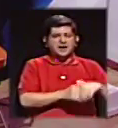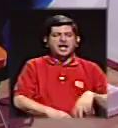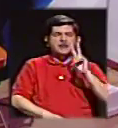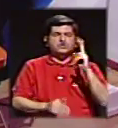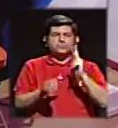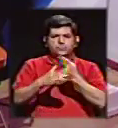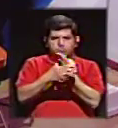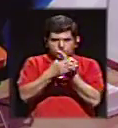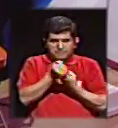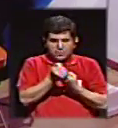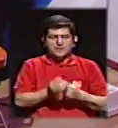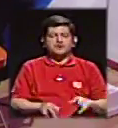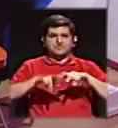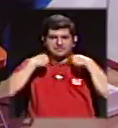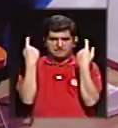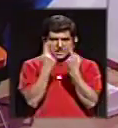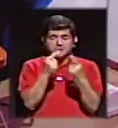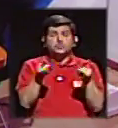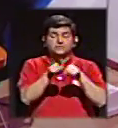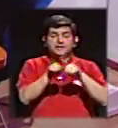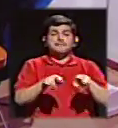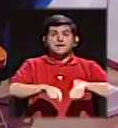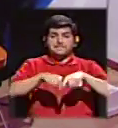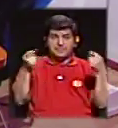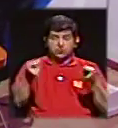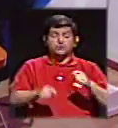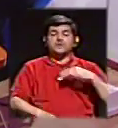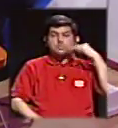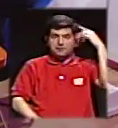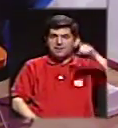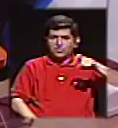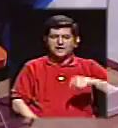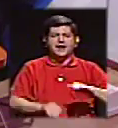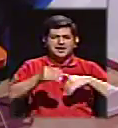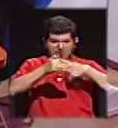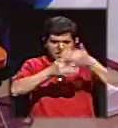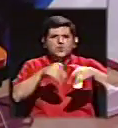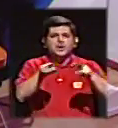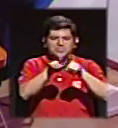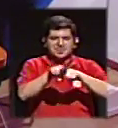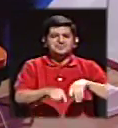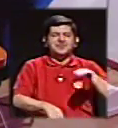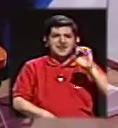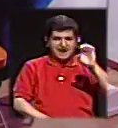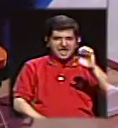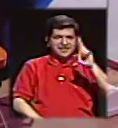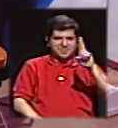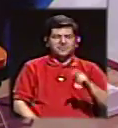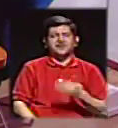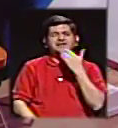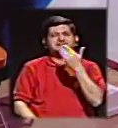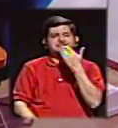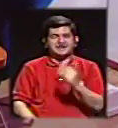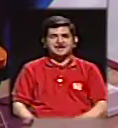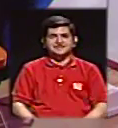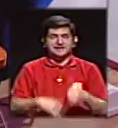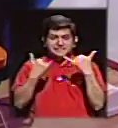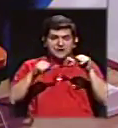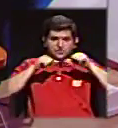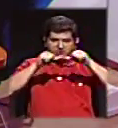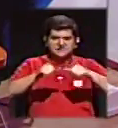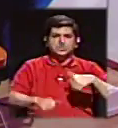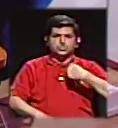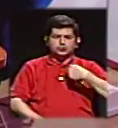sido nefasto incluso, el periodismo tiene que madurar. Ya vamos a tocar el periodismo. No se preocupe, don Edgar. Más bien, muchas gracias. Aprovecho para pegar la siguiente.